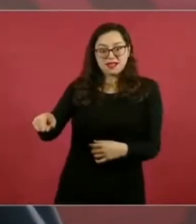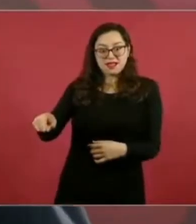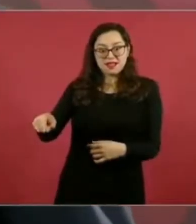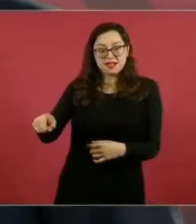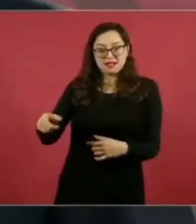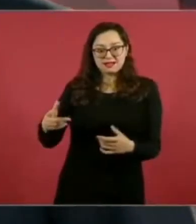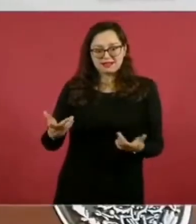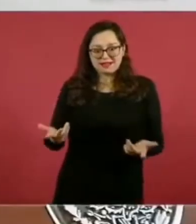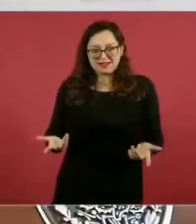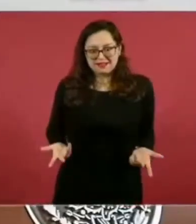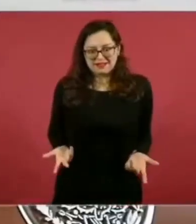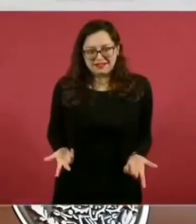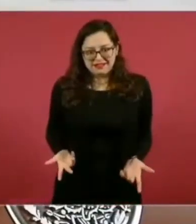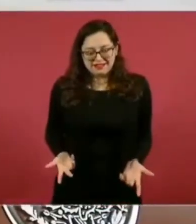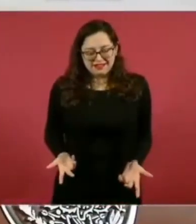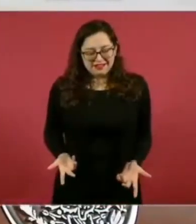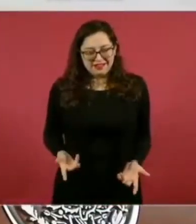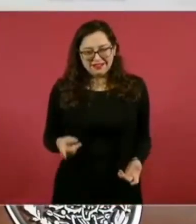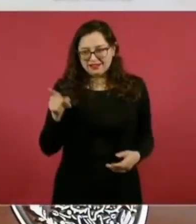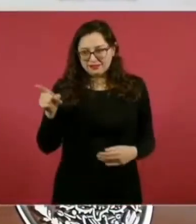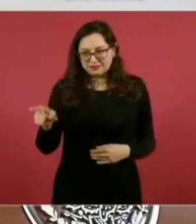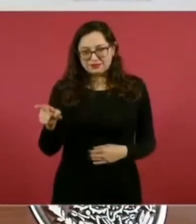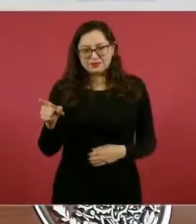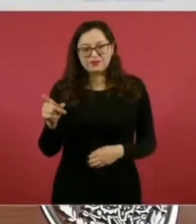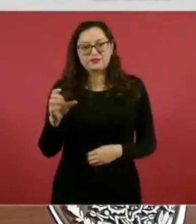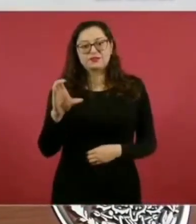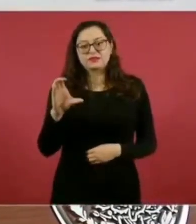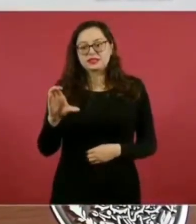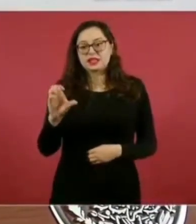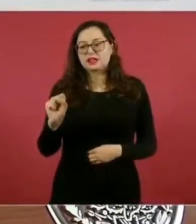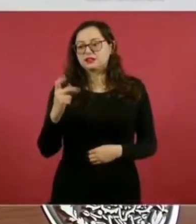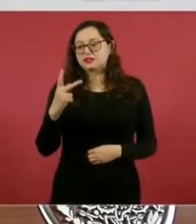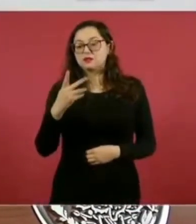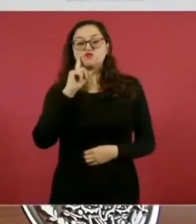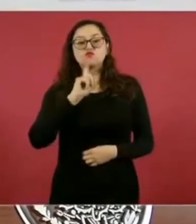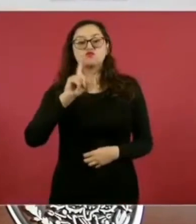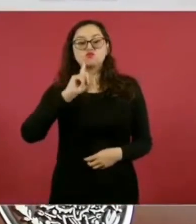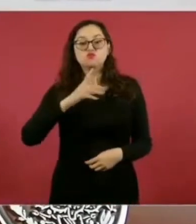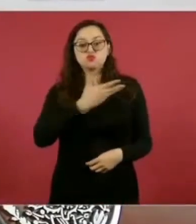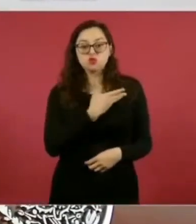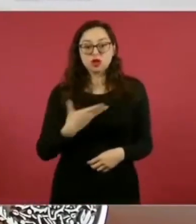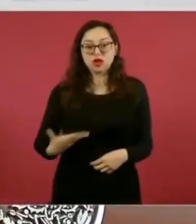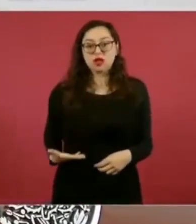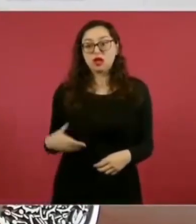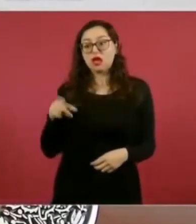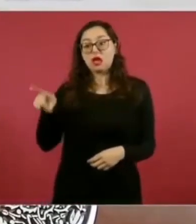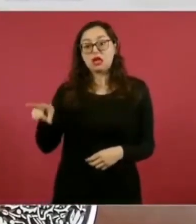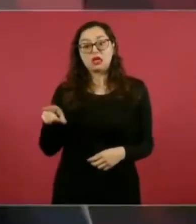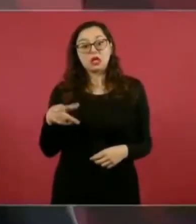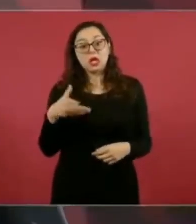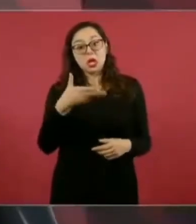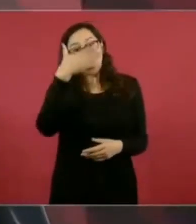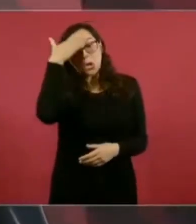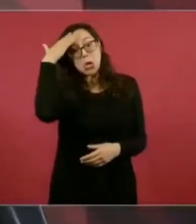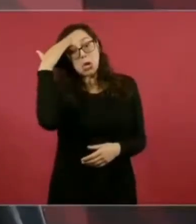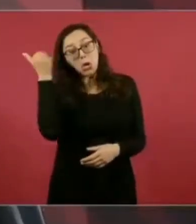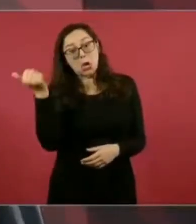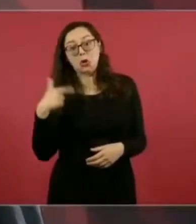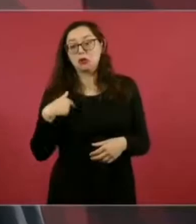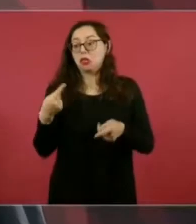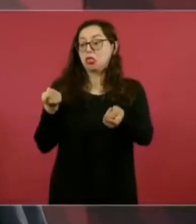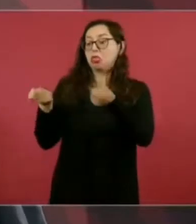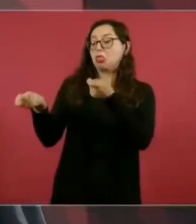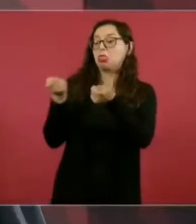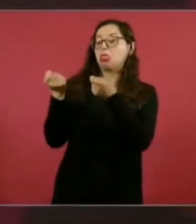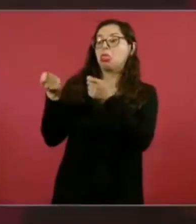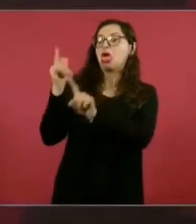Si la presidenta de México fuese manipulable. Es una falta